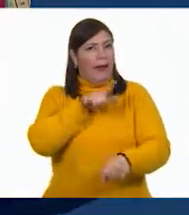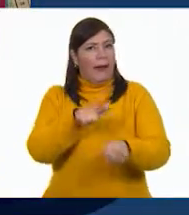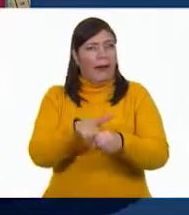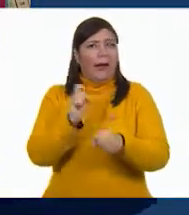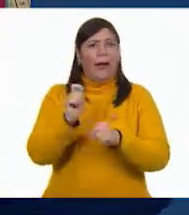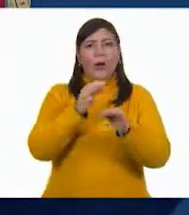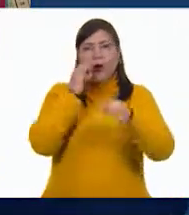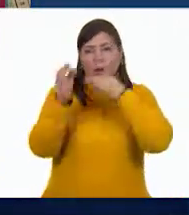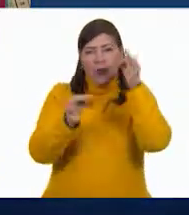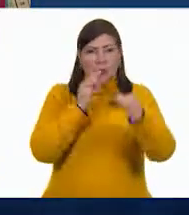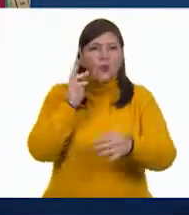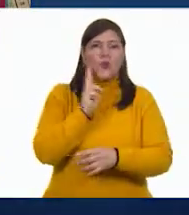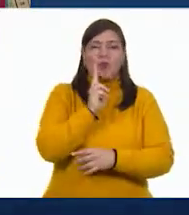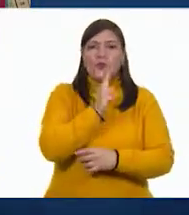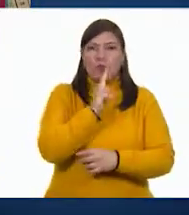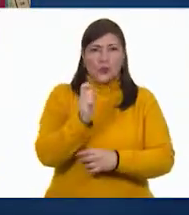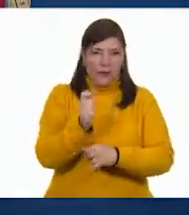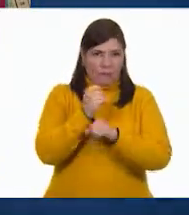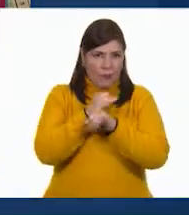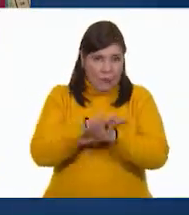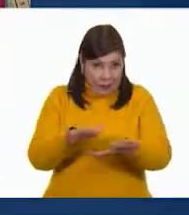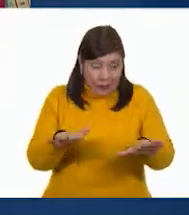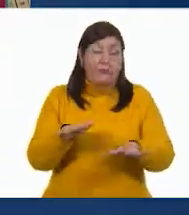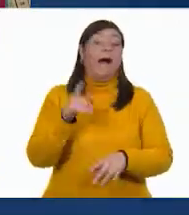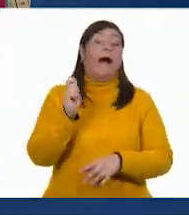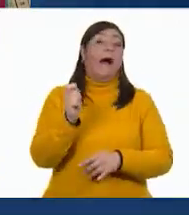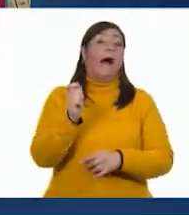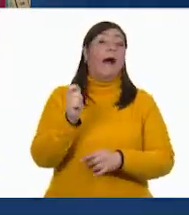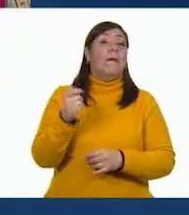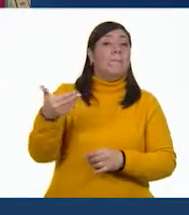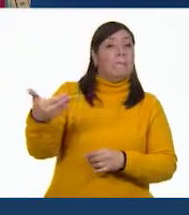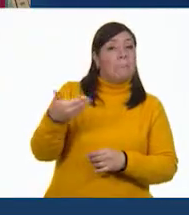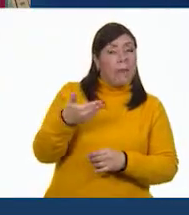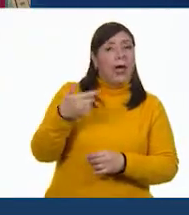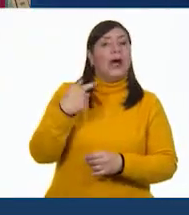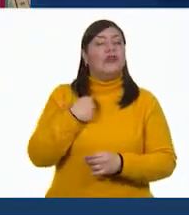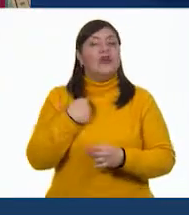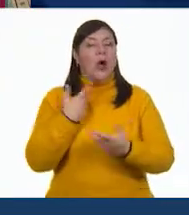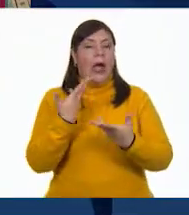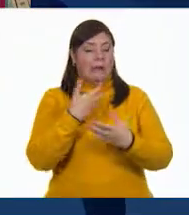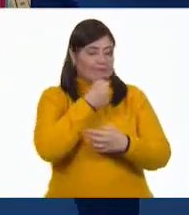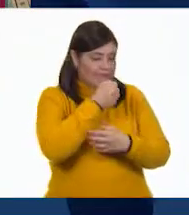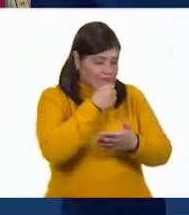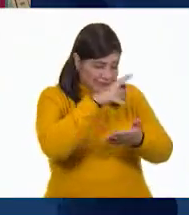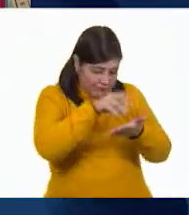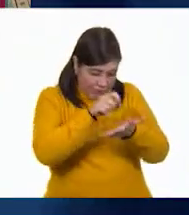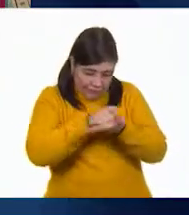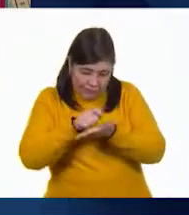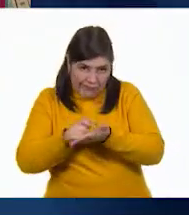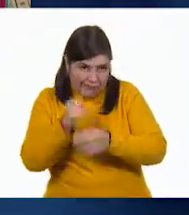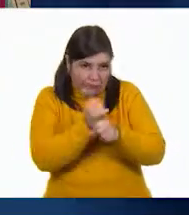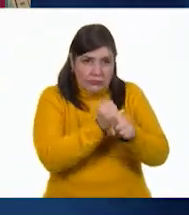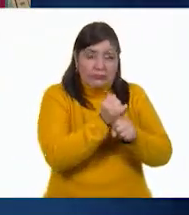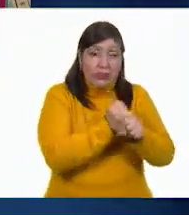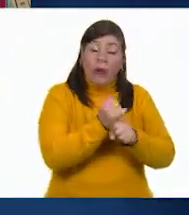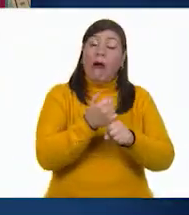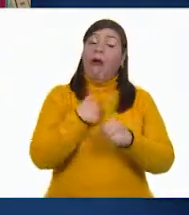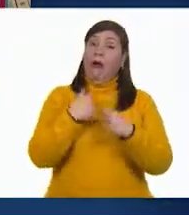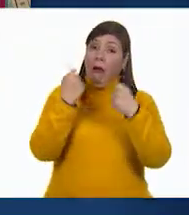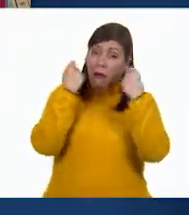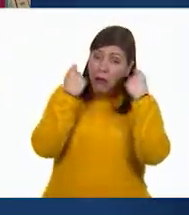de El Informativo. Y me dejaron hacer notas. ¡Eso me sorprendió